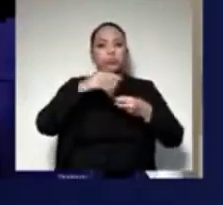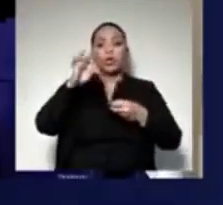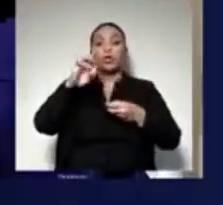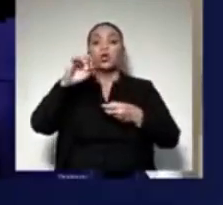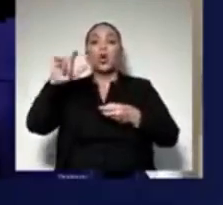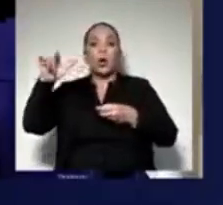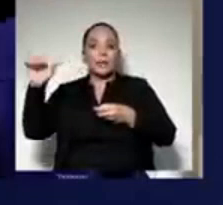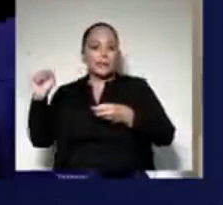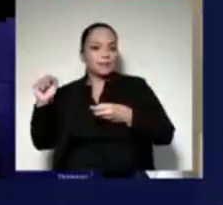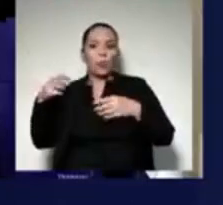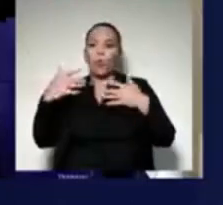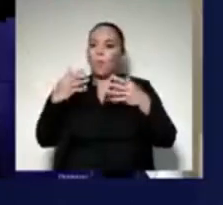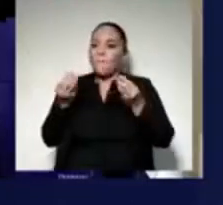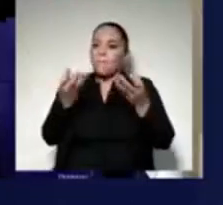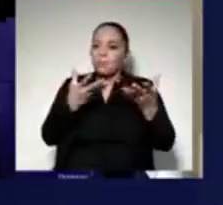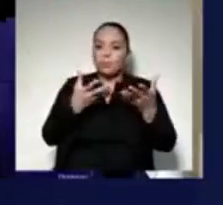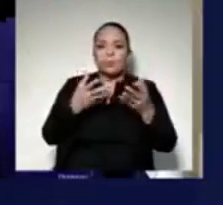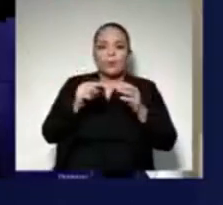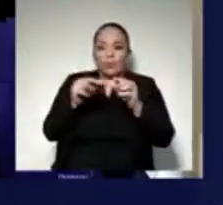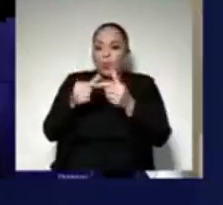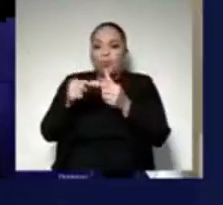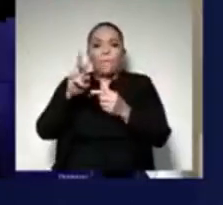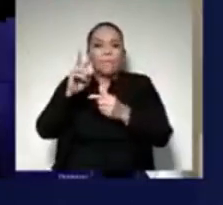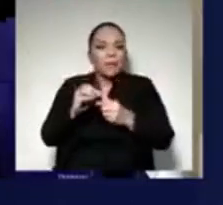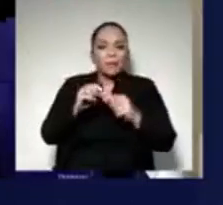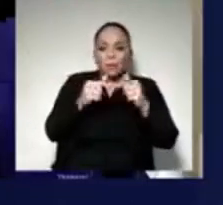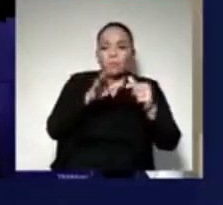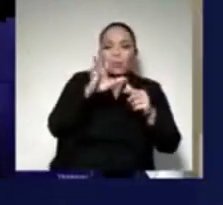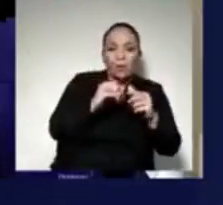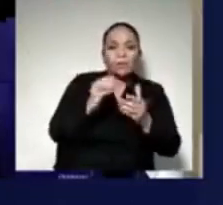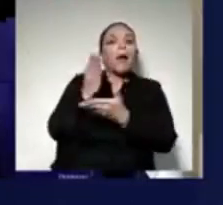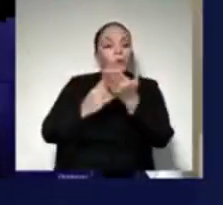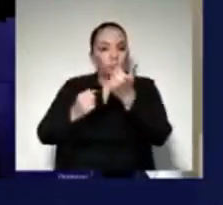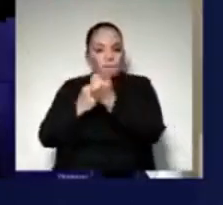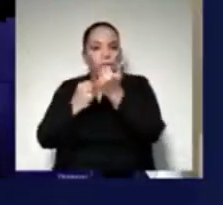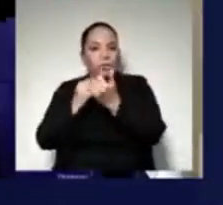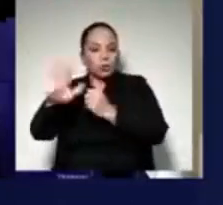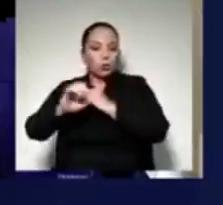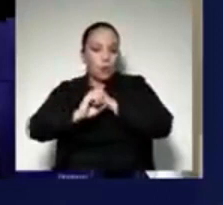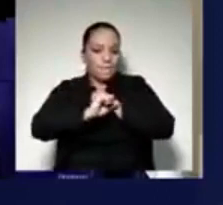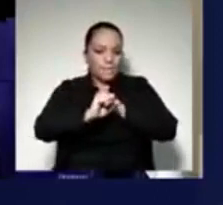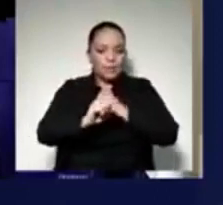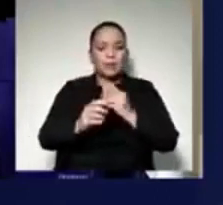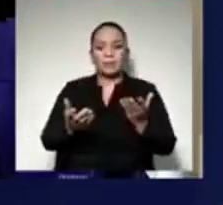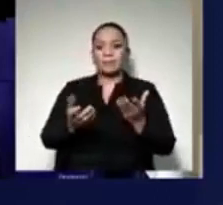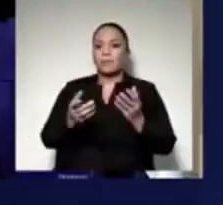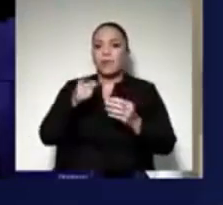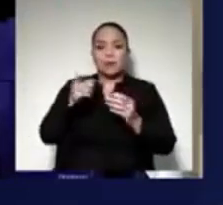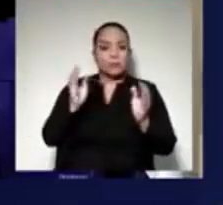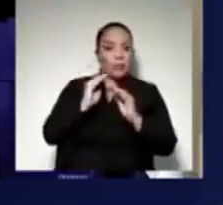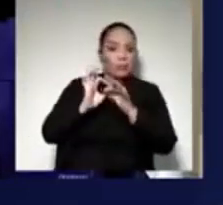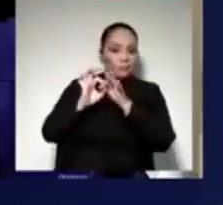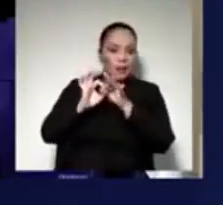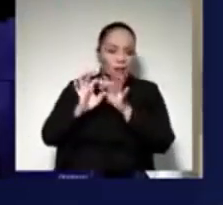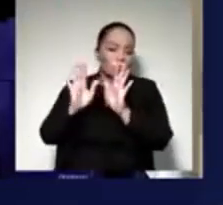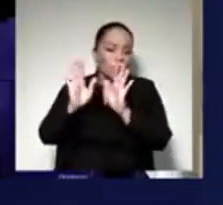son en bloques de 20 y 50 y algunos han sido a favor de su campaña. Eso no te vincula, no tiene nada que